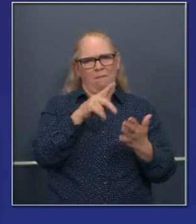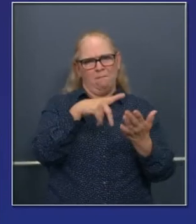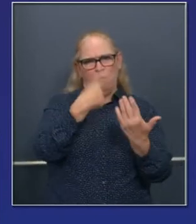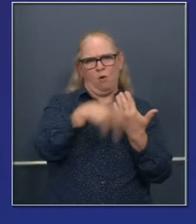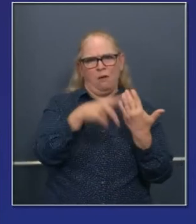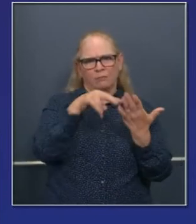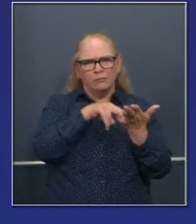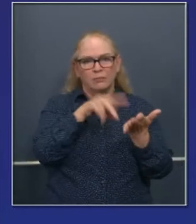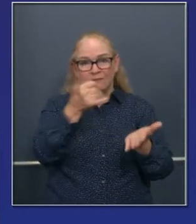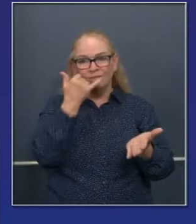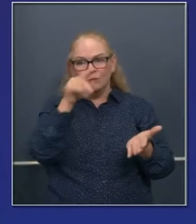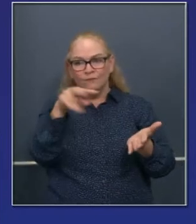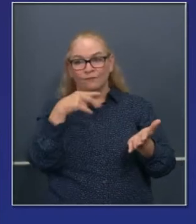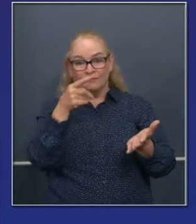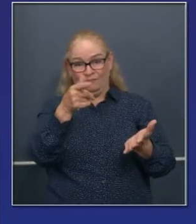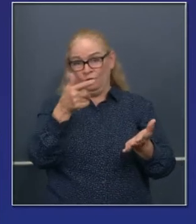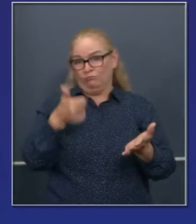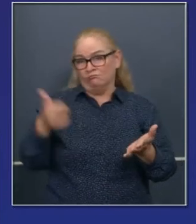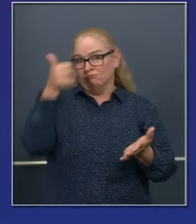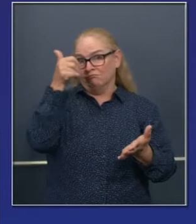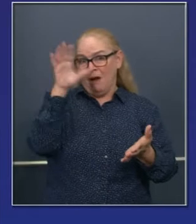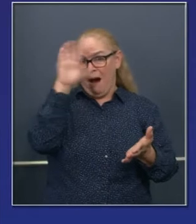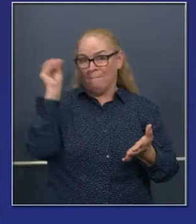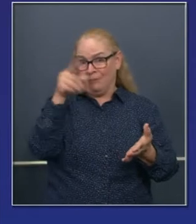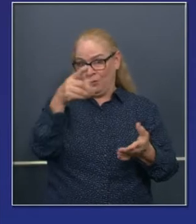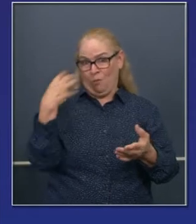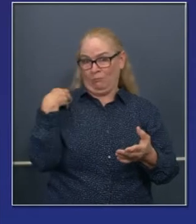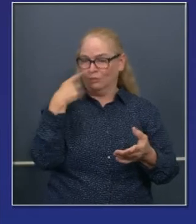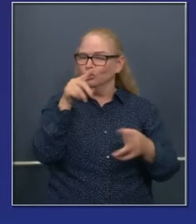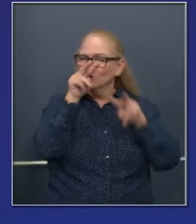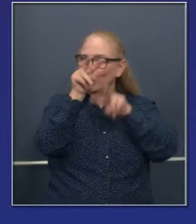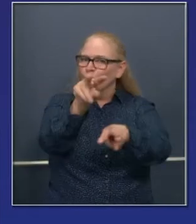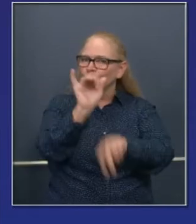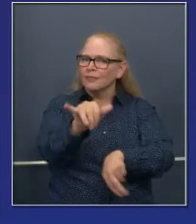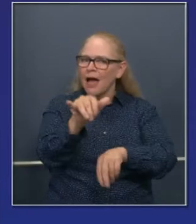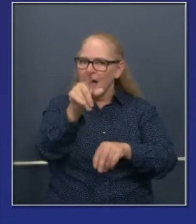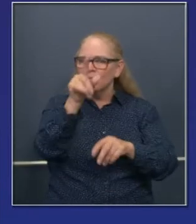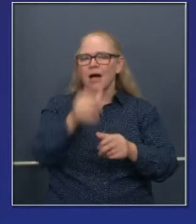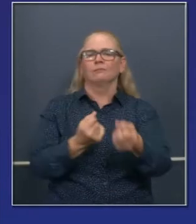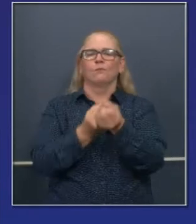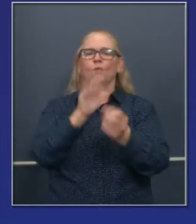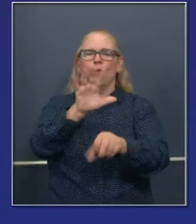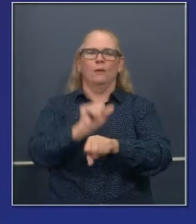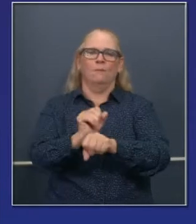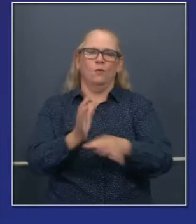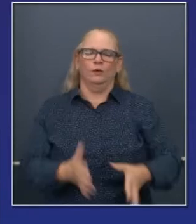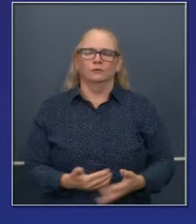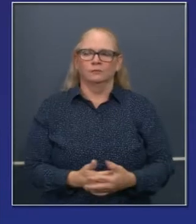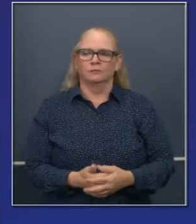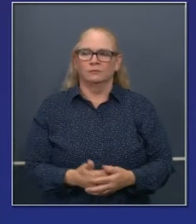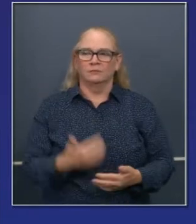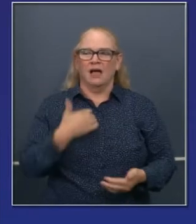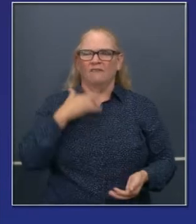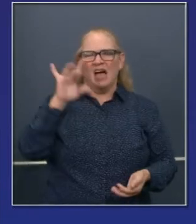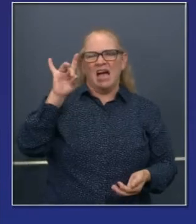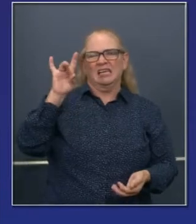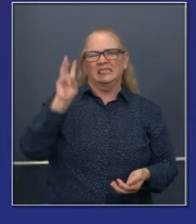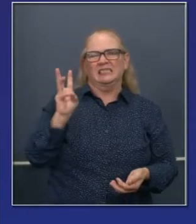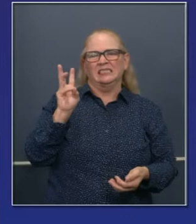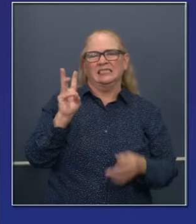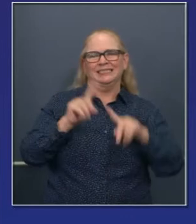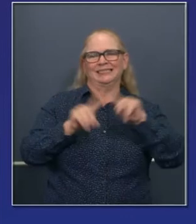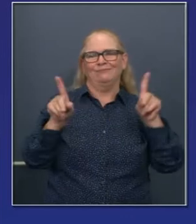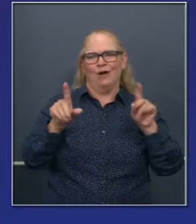Y, asimismo, es importante mostrar que tenemos 86 centros activos de empleo en California, hablando más de 31